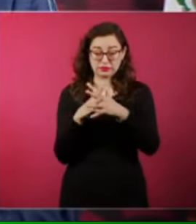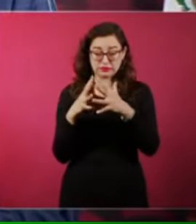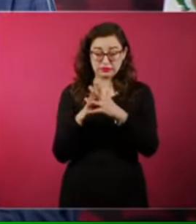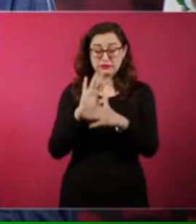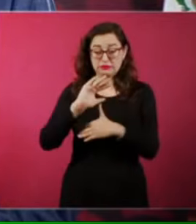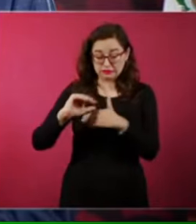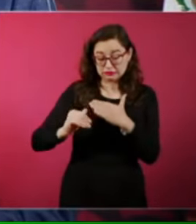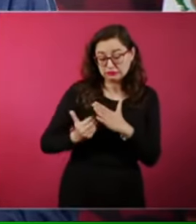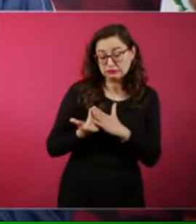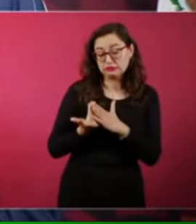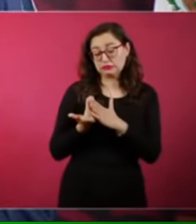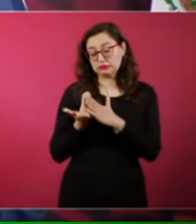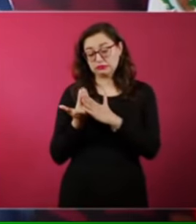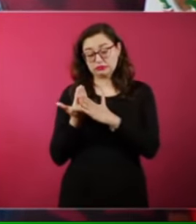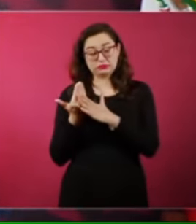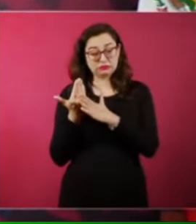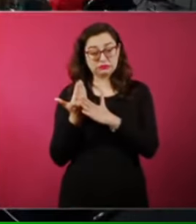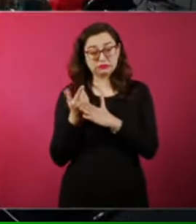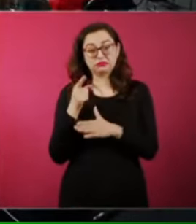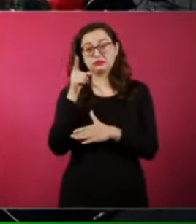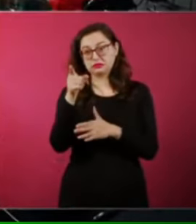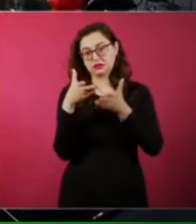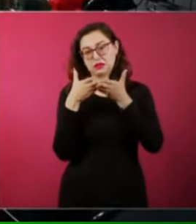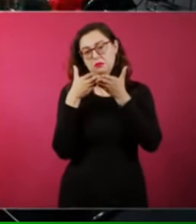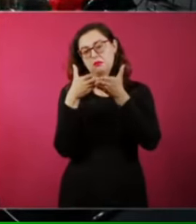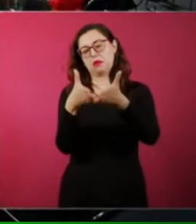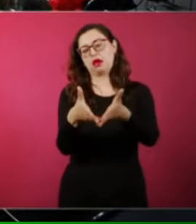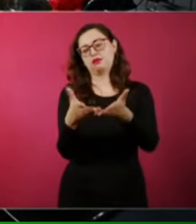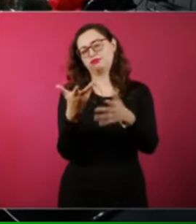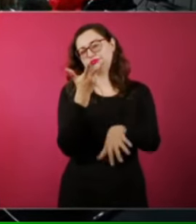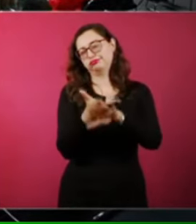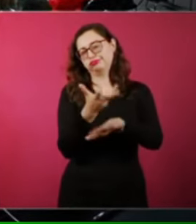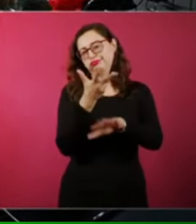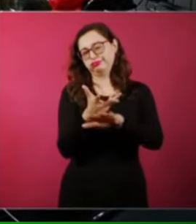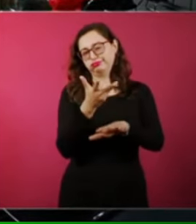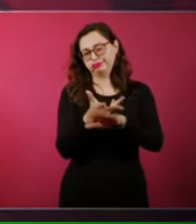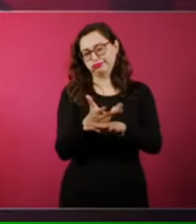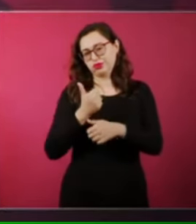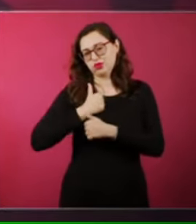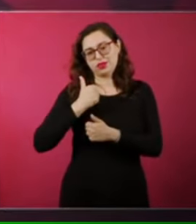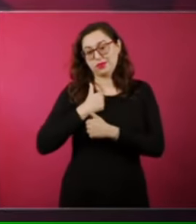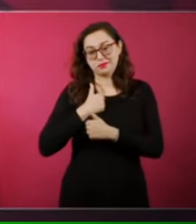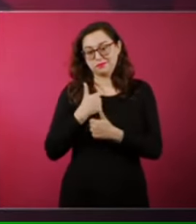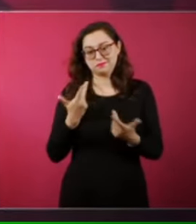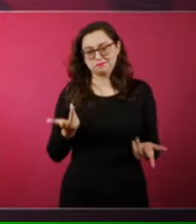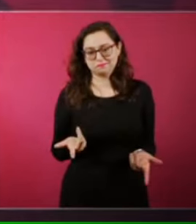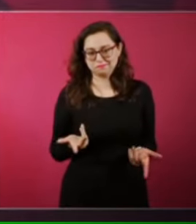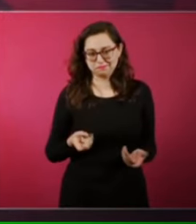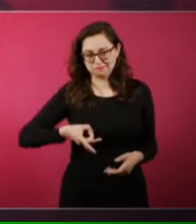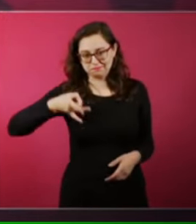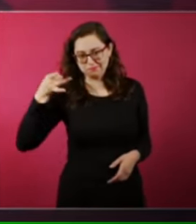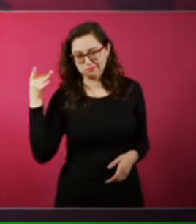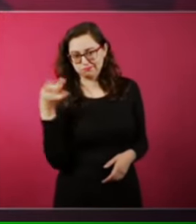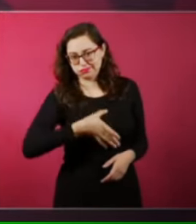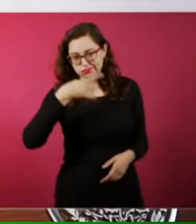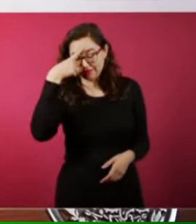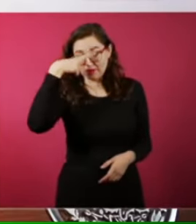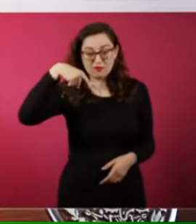de Bocas del Toro, hay un barco de guerra de la Marina de Estados Unidos. O sea, ya iba sobre él.